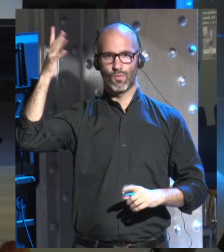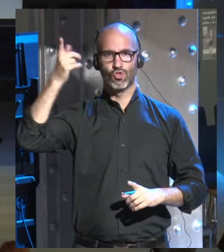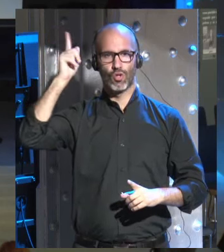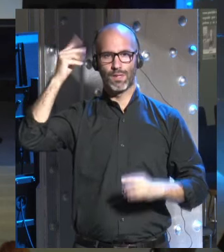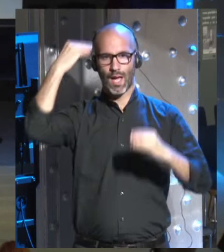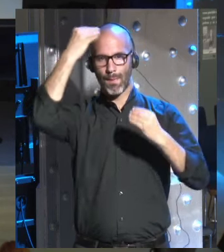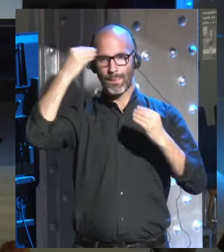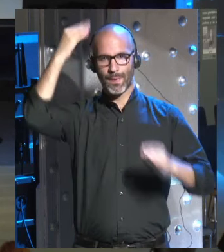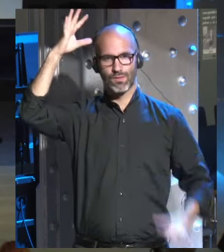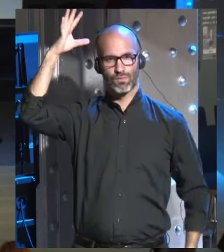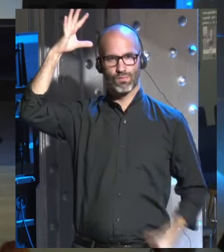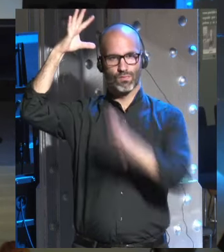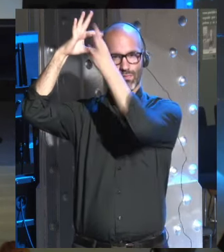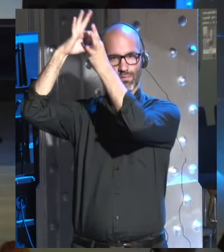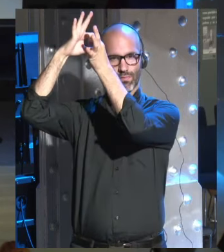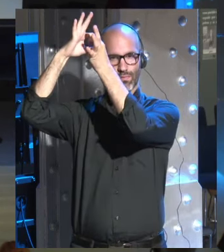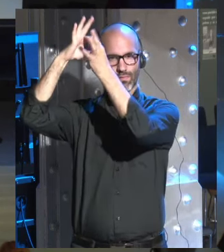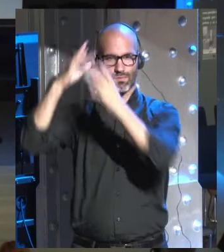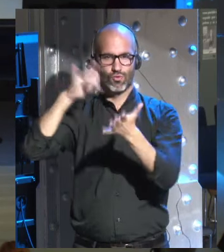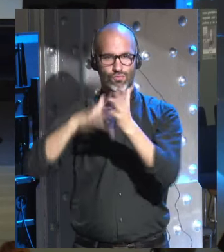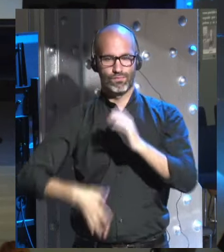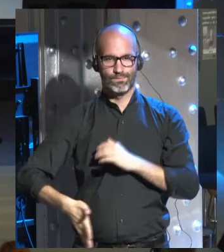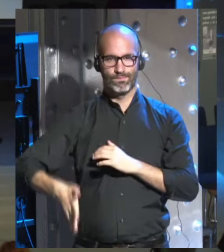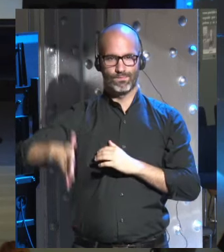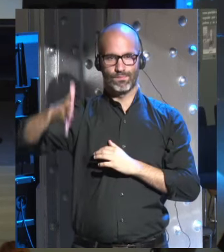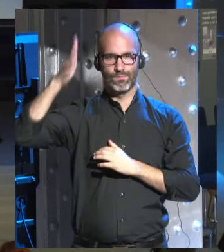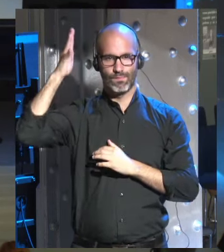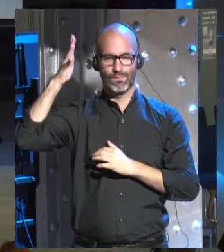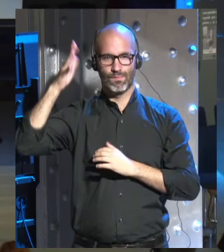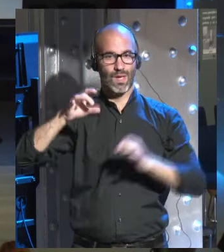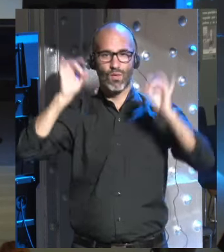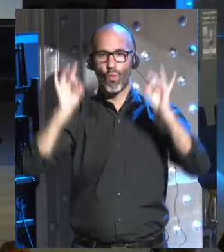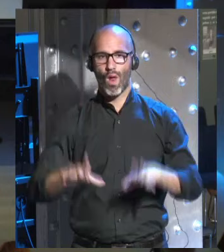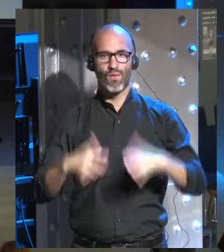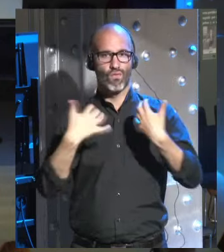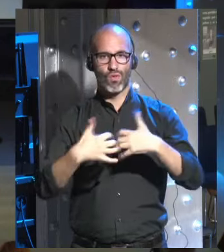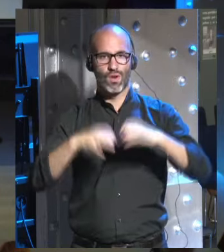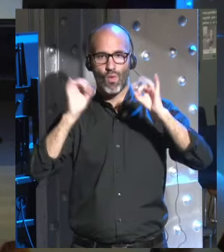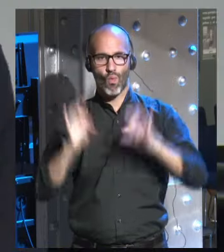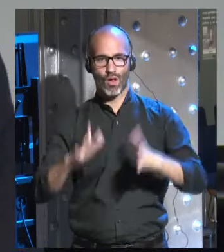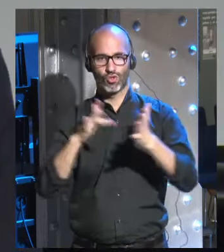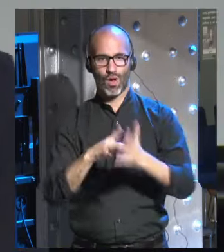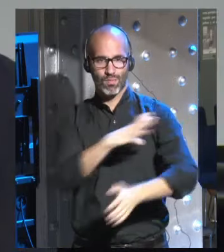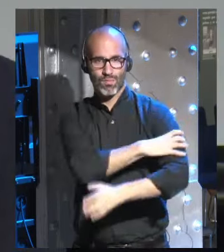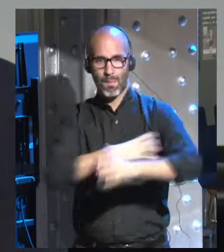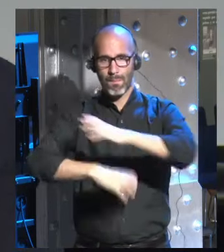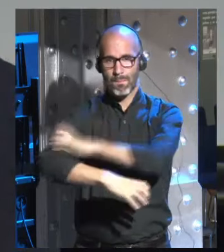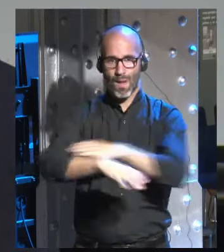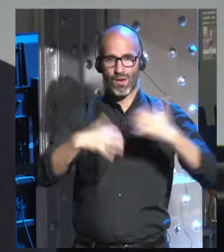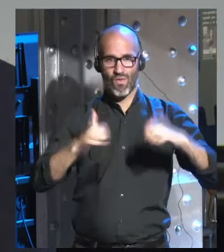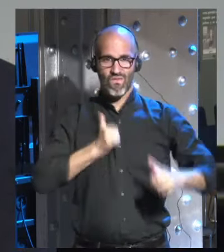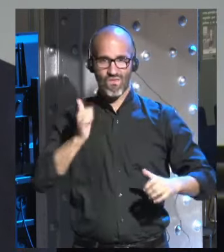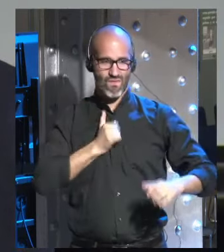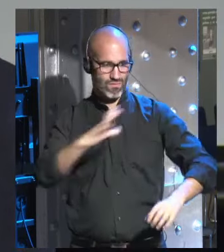pienso quiero hacerlo y mi mano o mi brazo se elevan igual funciona esta mano este brazo biónico hay una